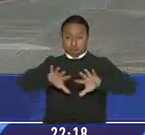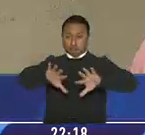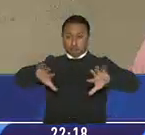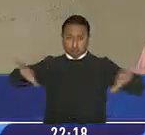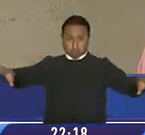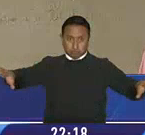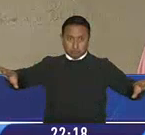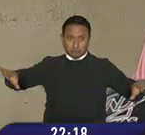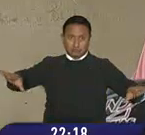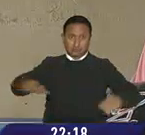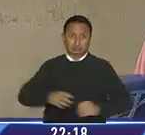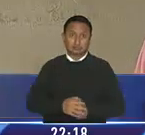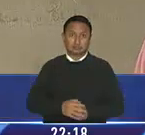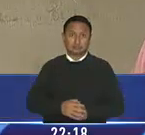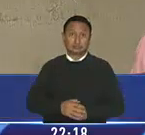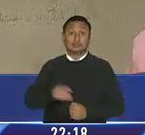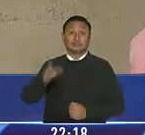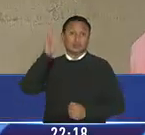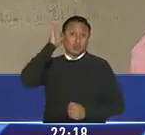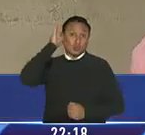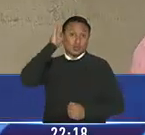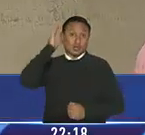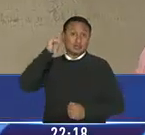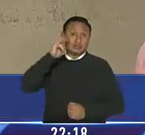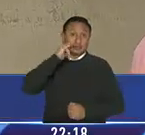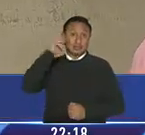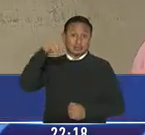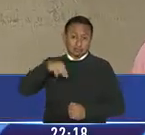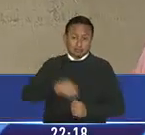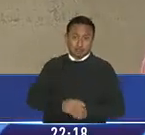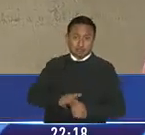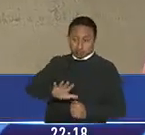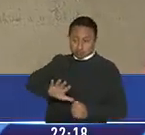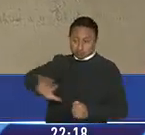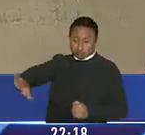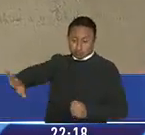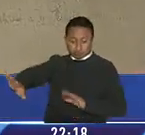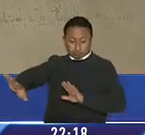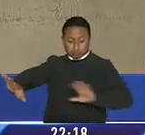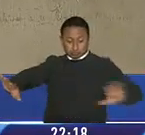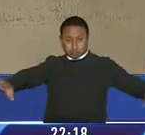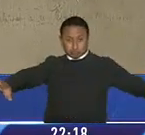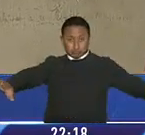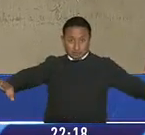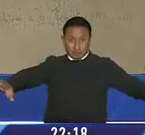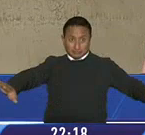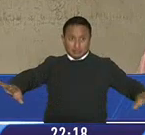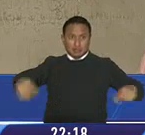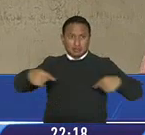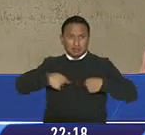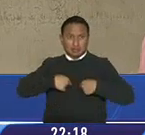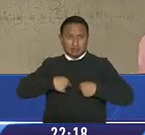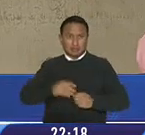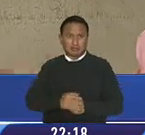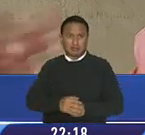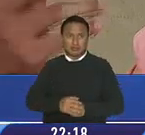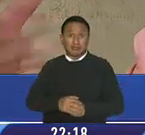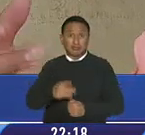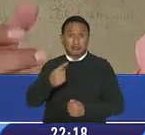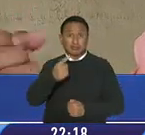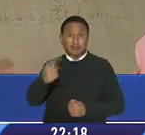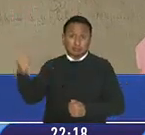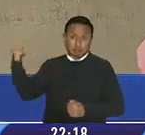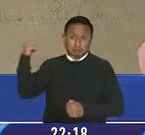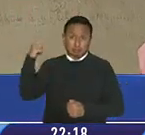es lo que yo estoy separando a la señora y a un niño especial que se encontraba en el sitio. Siento que por la parte